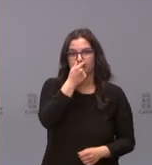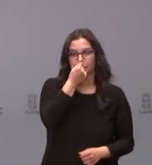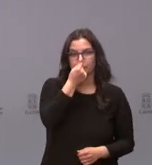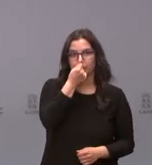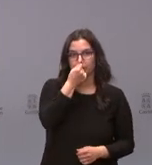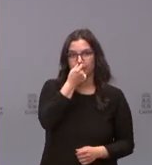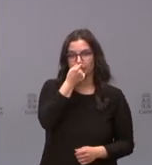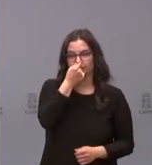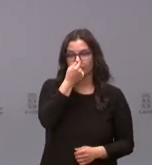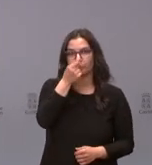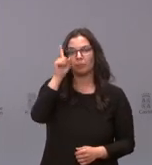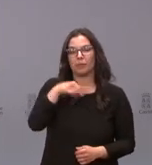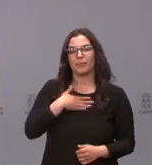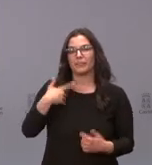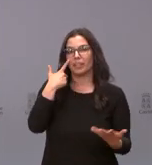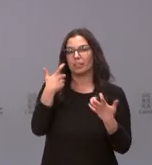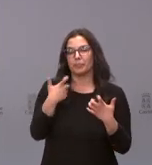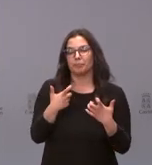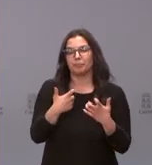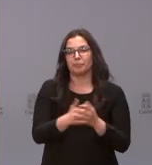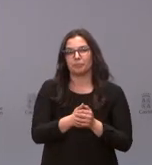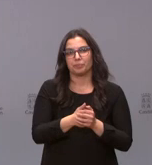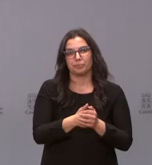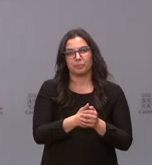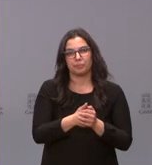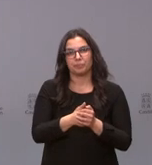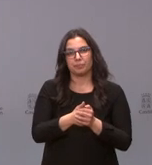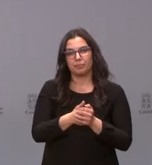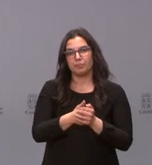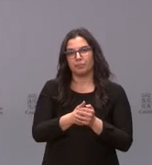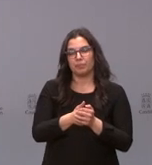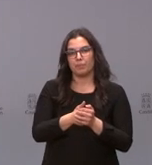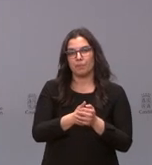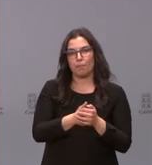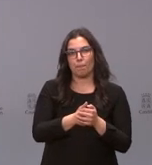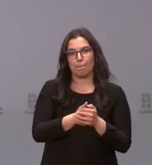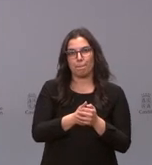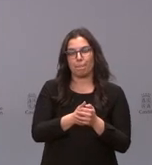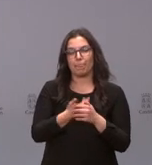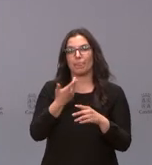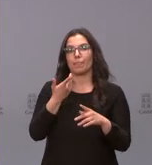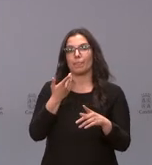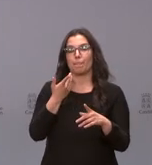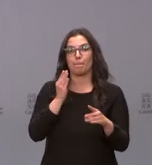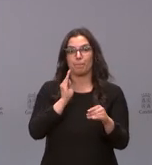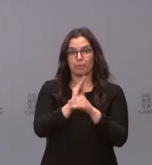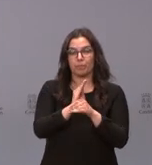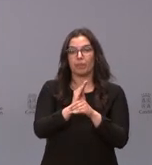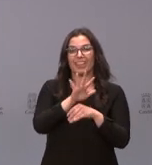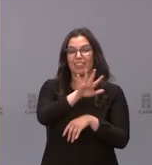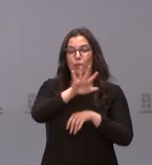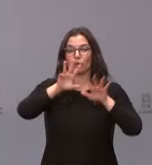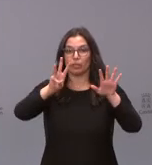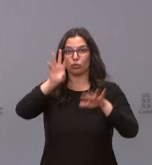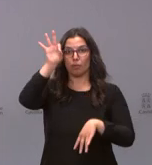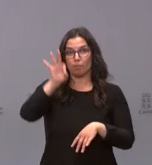destacar que se ha destinado un 58%